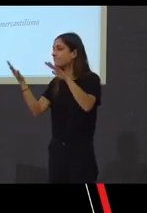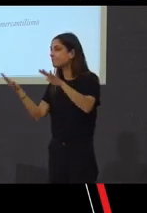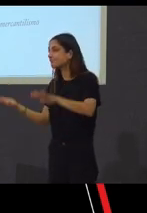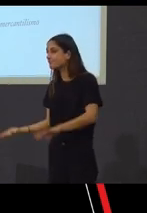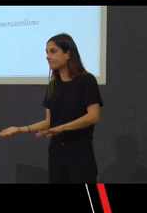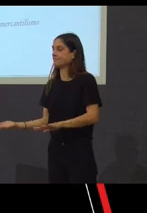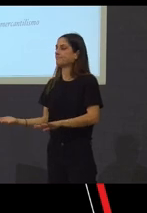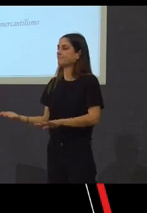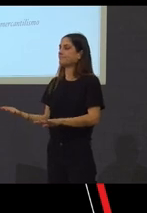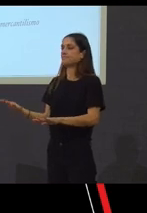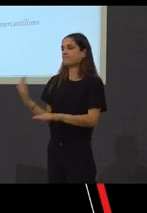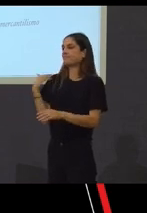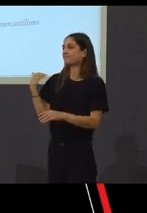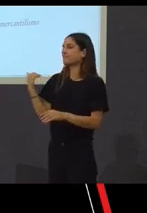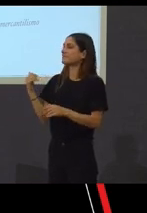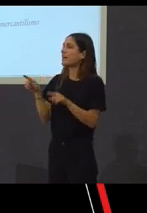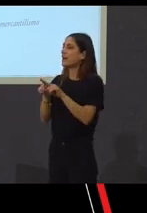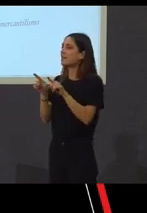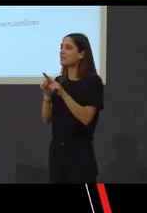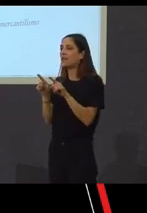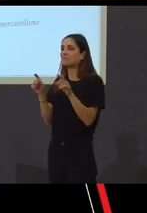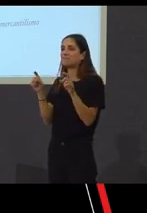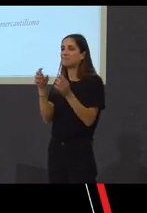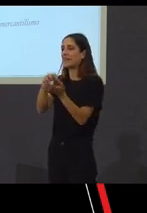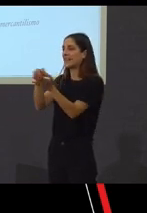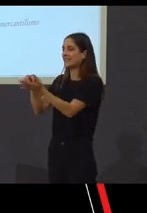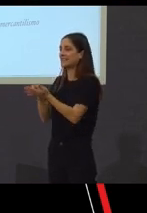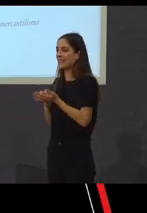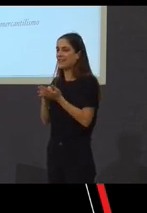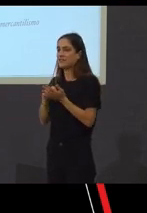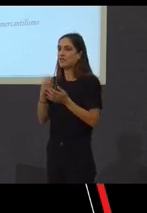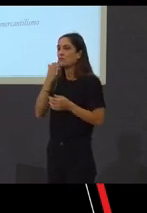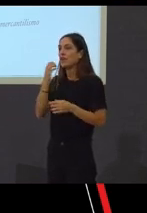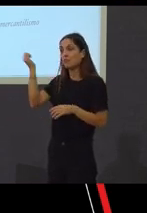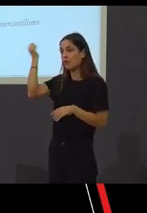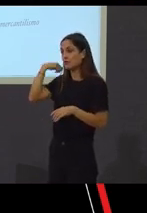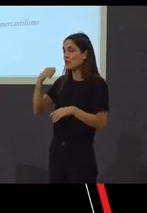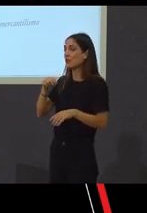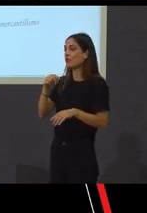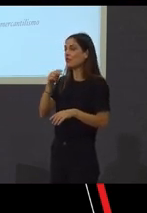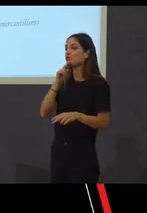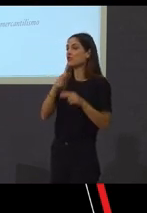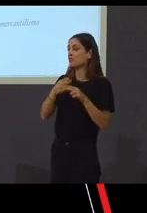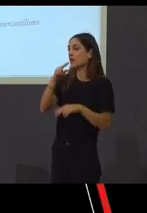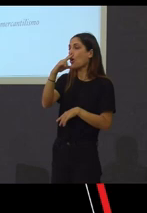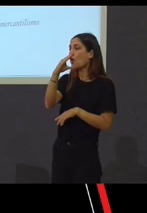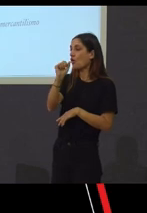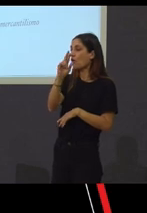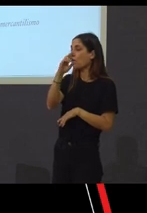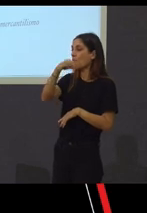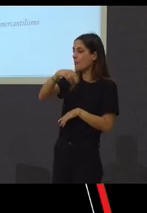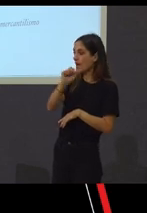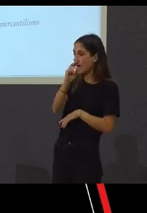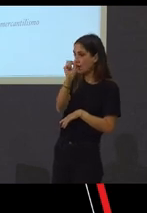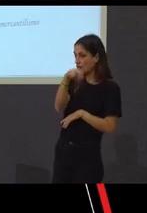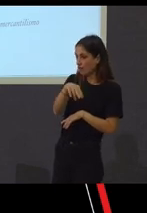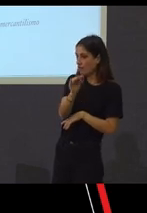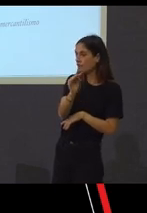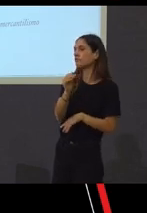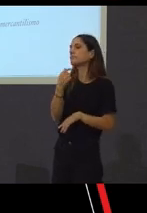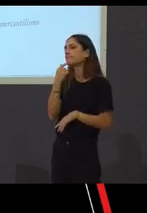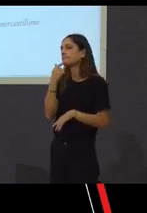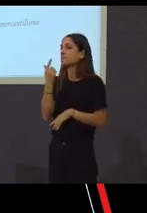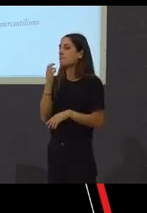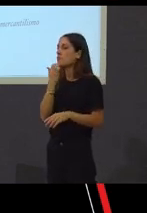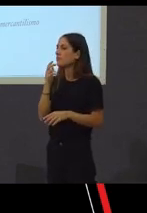etnicitado S.A. como dirían como antropólogos Jane y John Komaroff no seu libro etnicidad S.A. Básicamente,